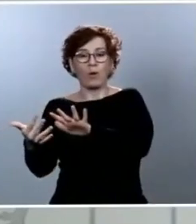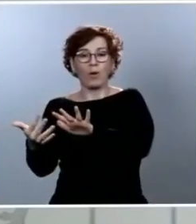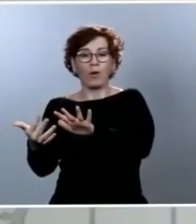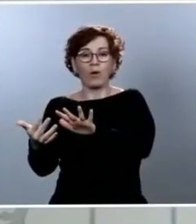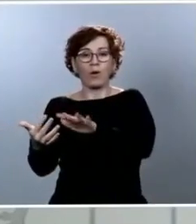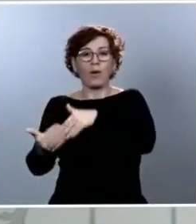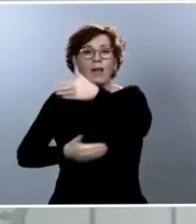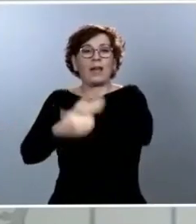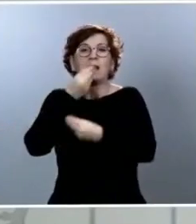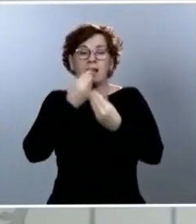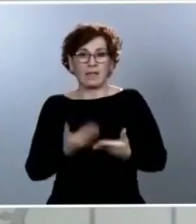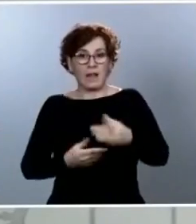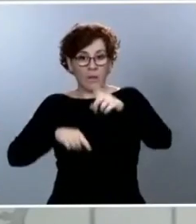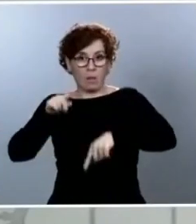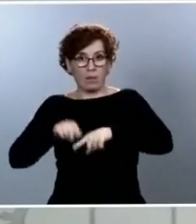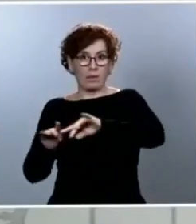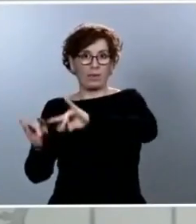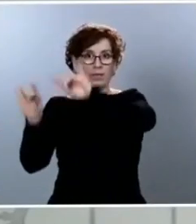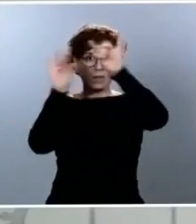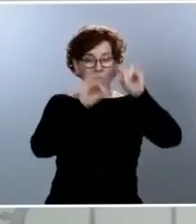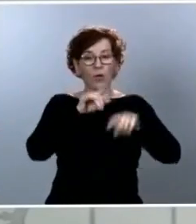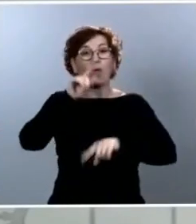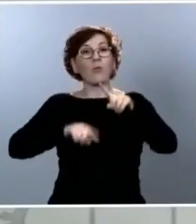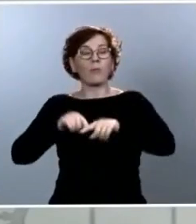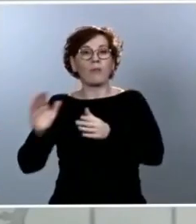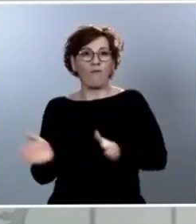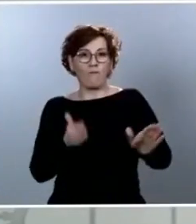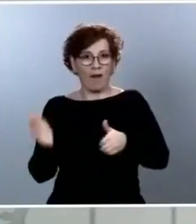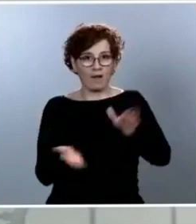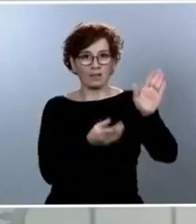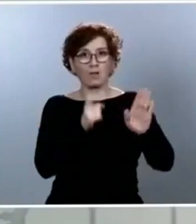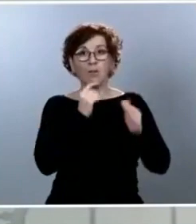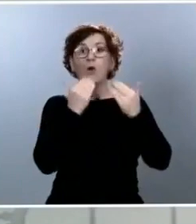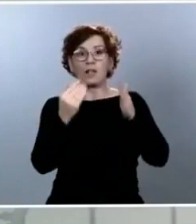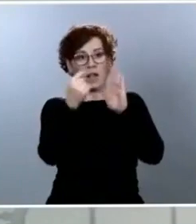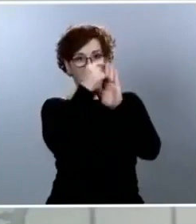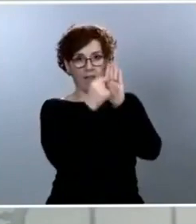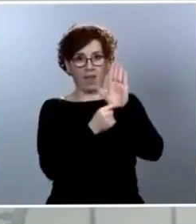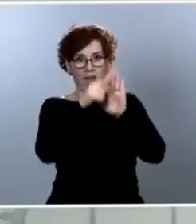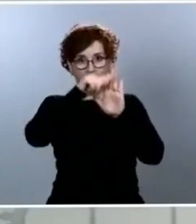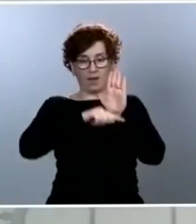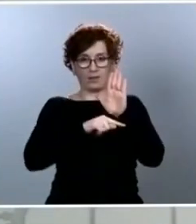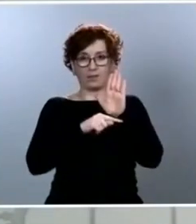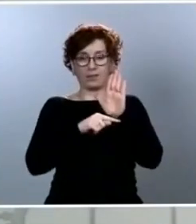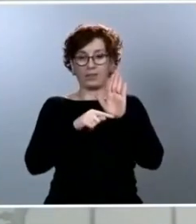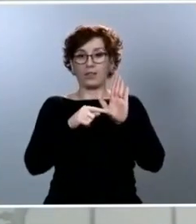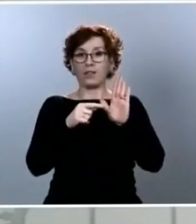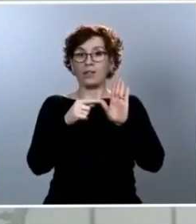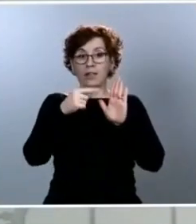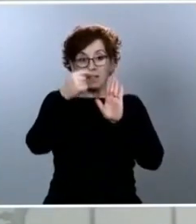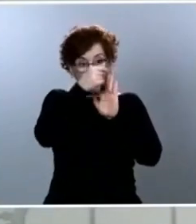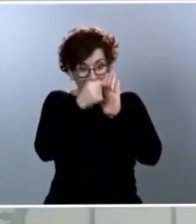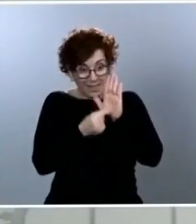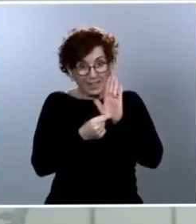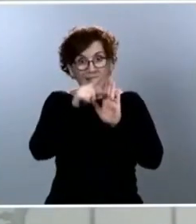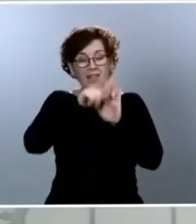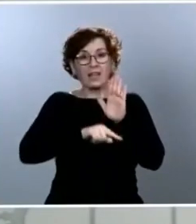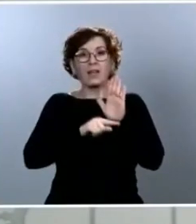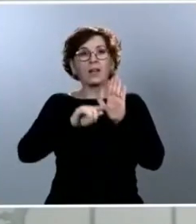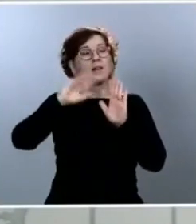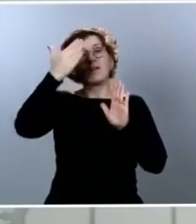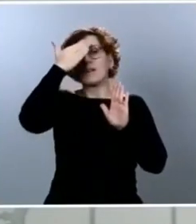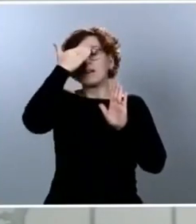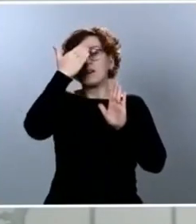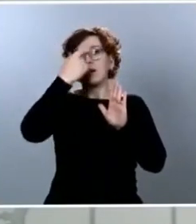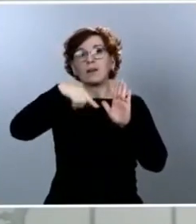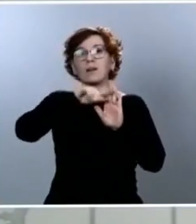territorios y las fases que se van a ir poniendo en marcha. Ese cuadro de mandos, pues, lógicamente, tiene, sobre todo, un principio fundamental, como he